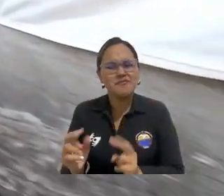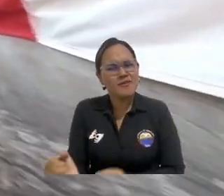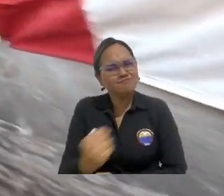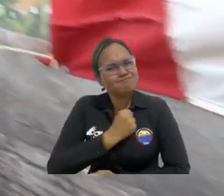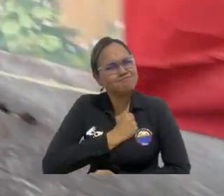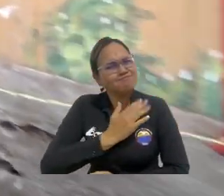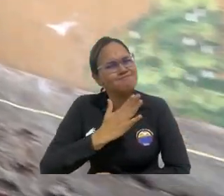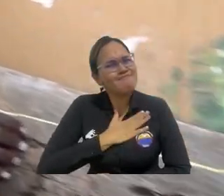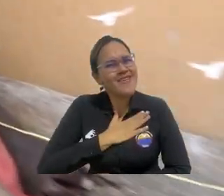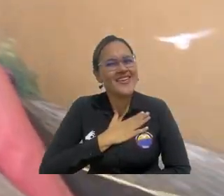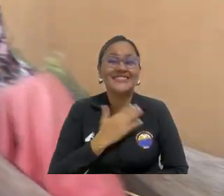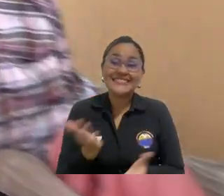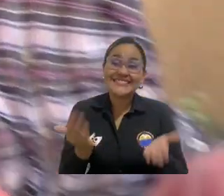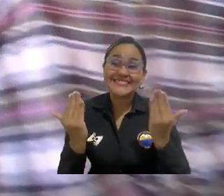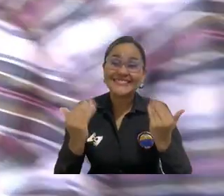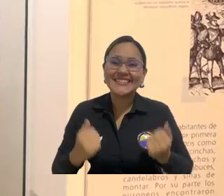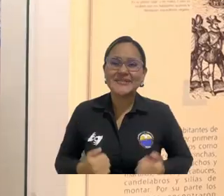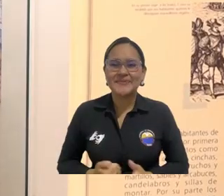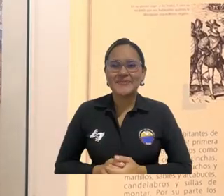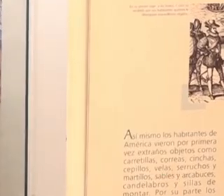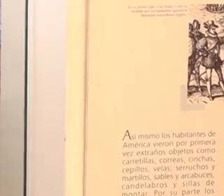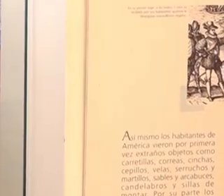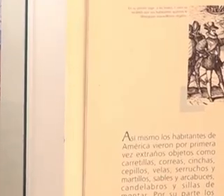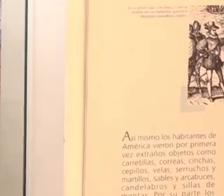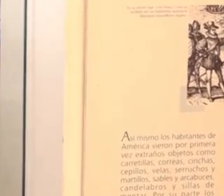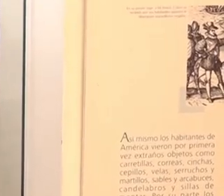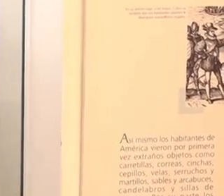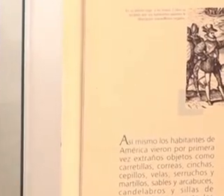actividades llena a la gente de sentido de pertenencia.